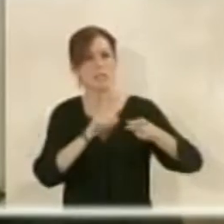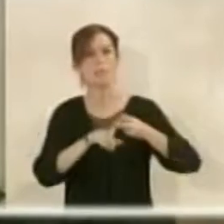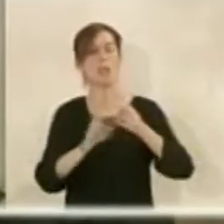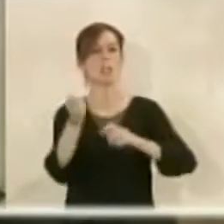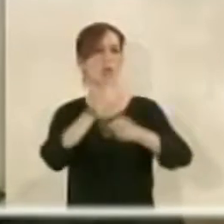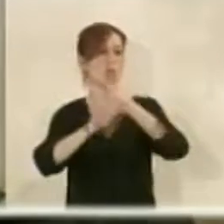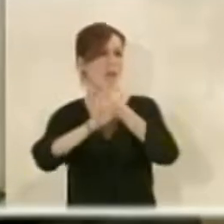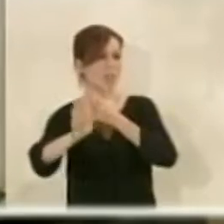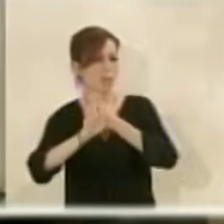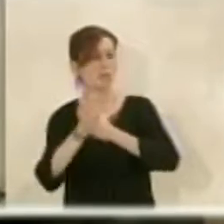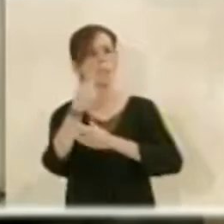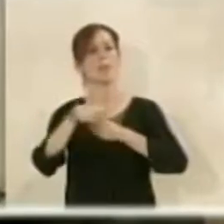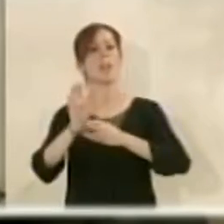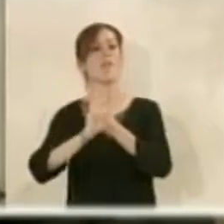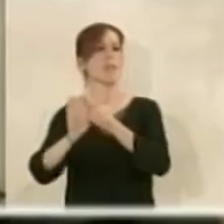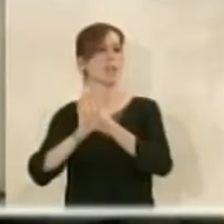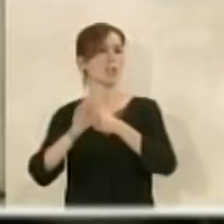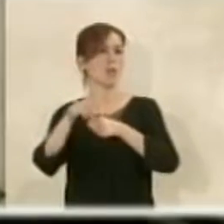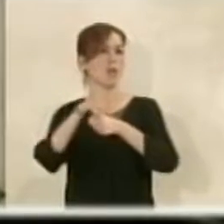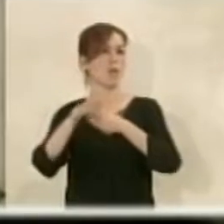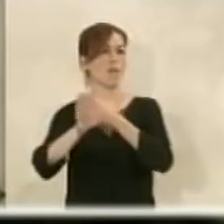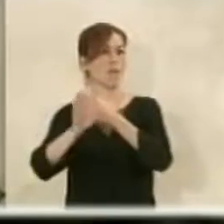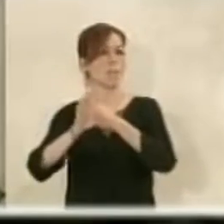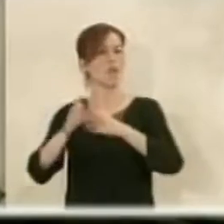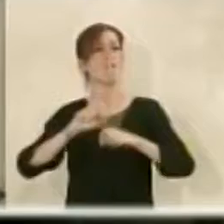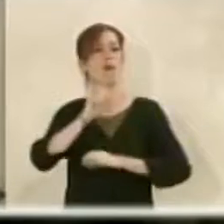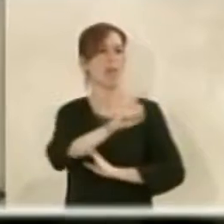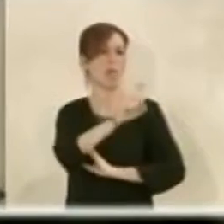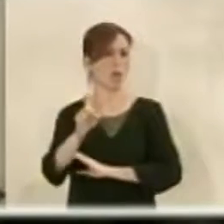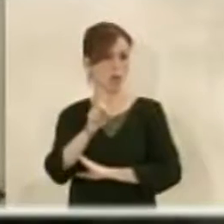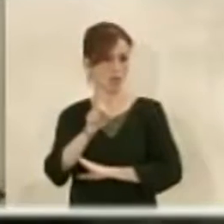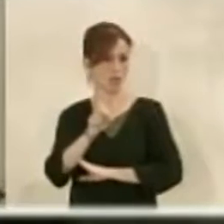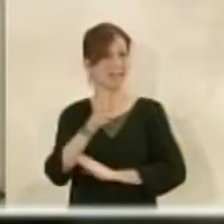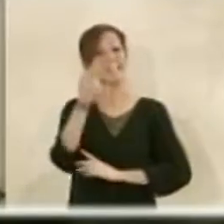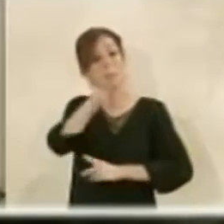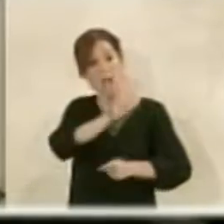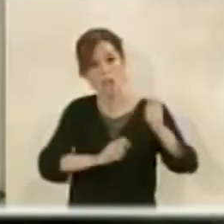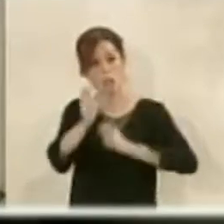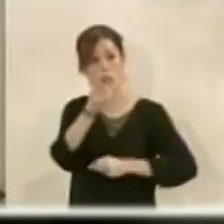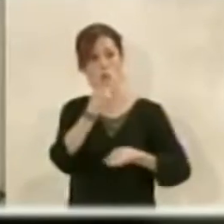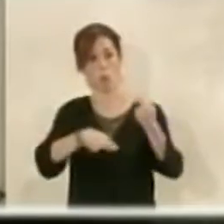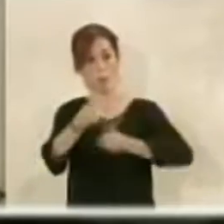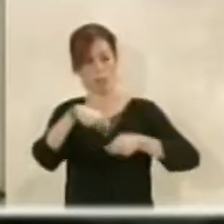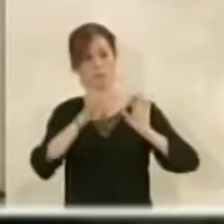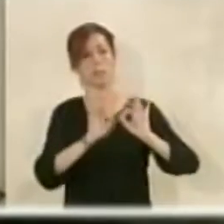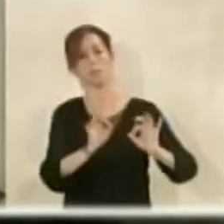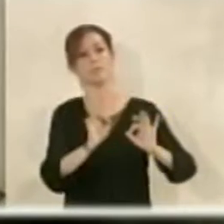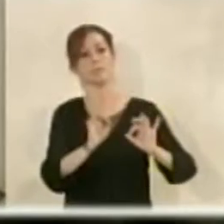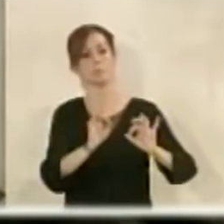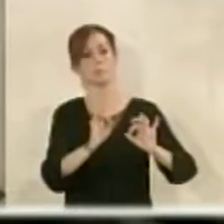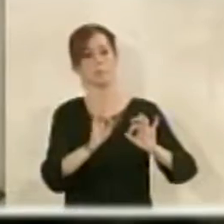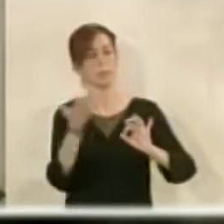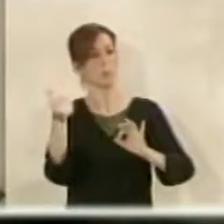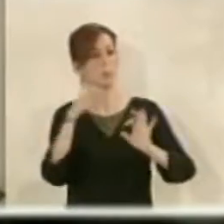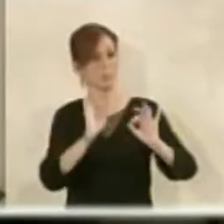vecinos y los vecinos de distintas federaciones incluso en aquello entonces y las asociaciones de comerciantes al